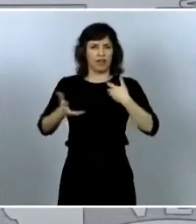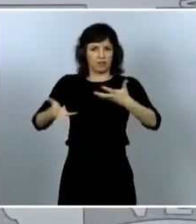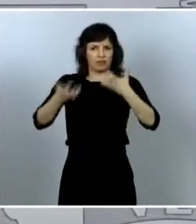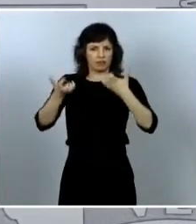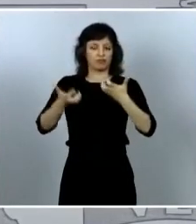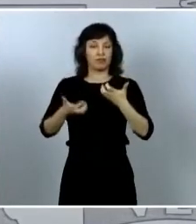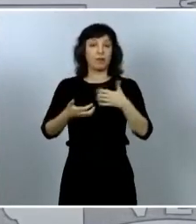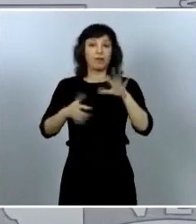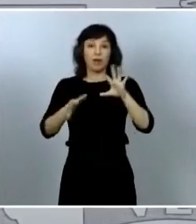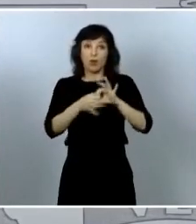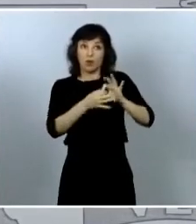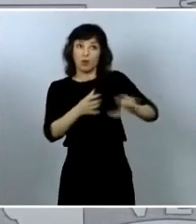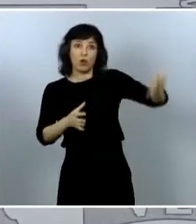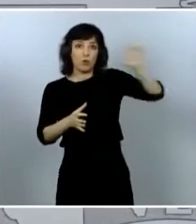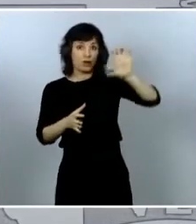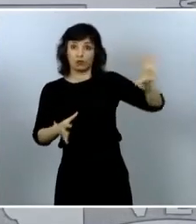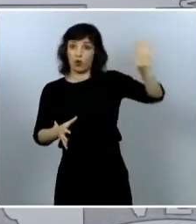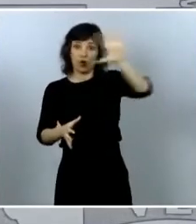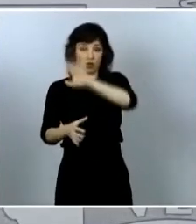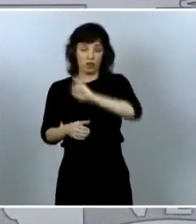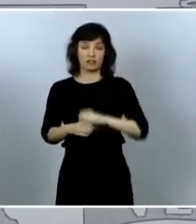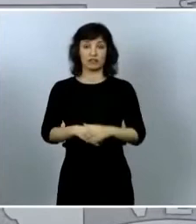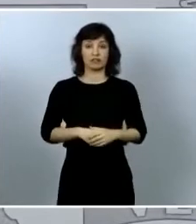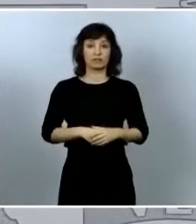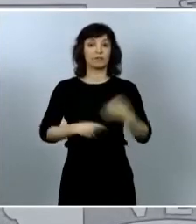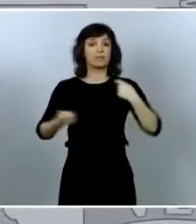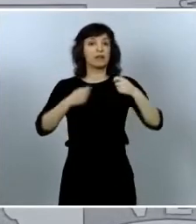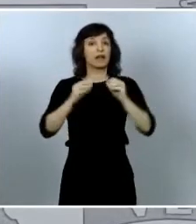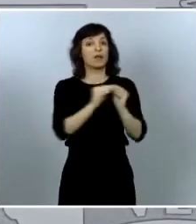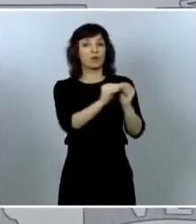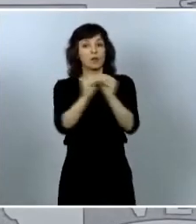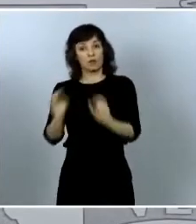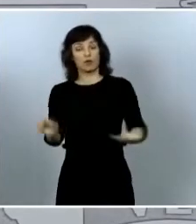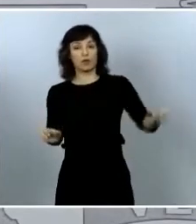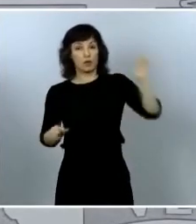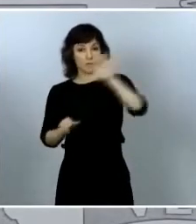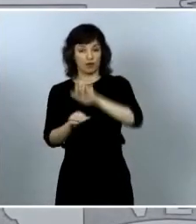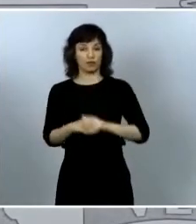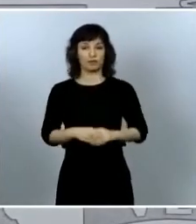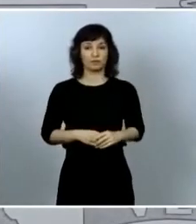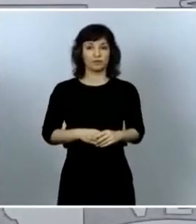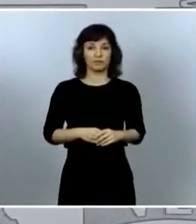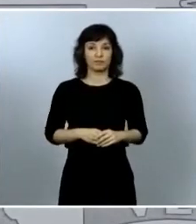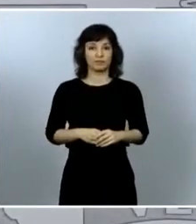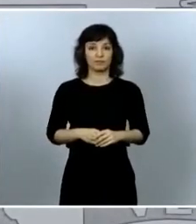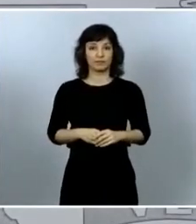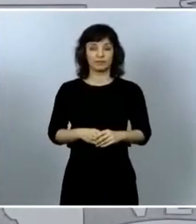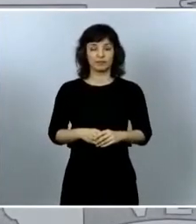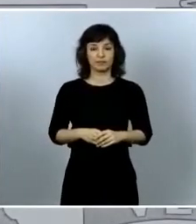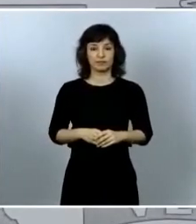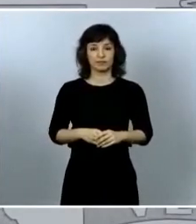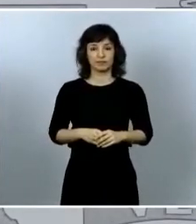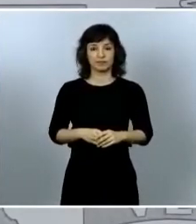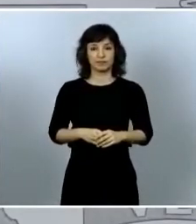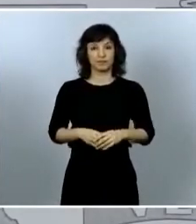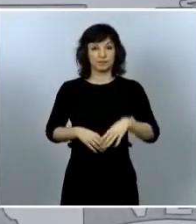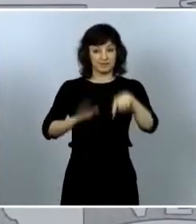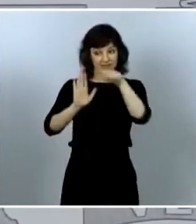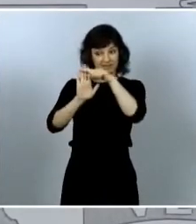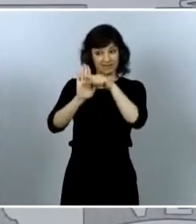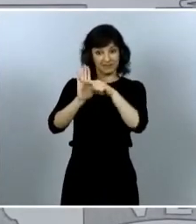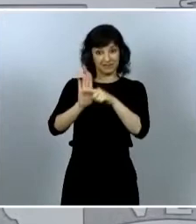europea el mercado común europeo por ellas hemos trabajado incansablemente